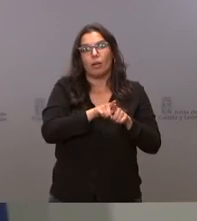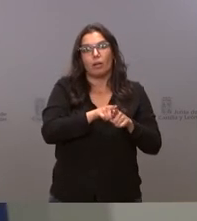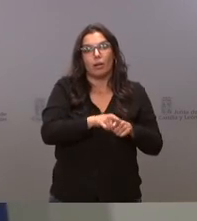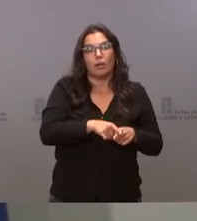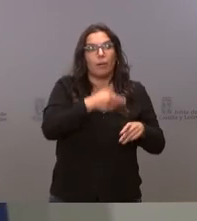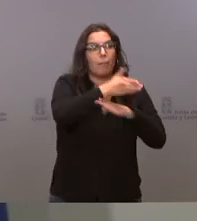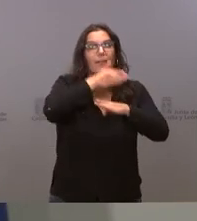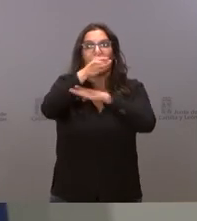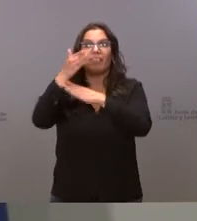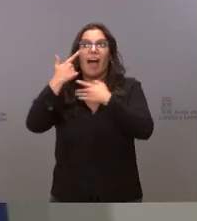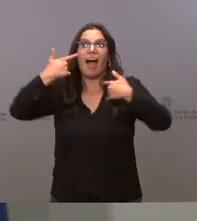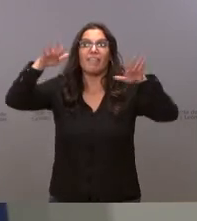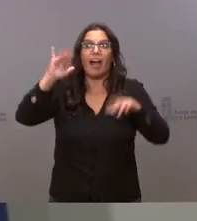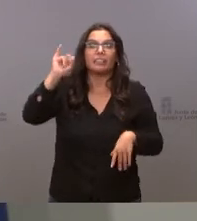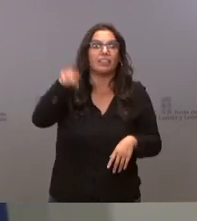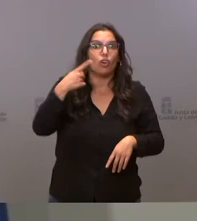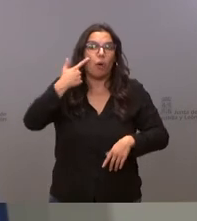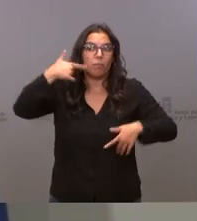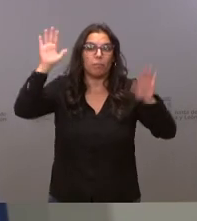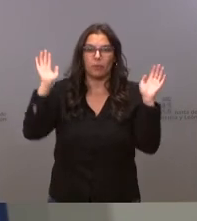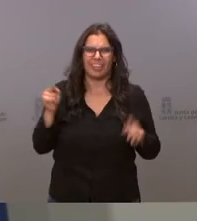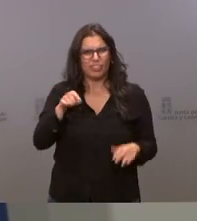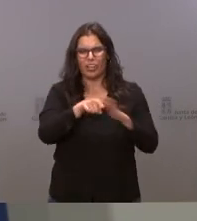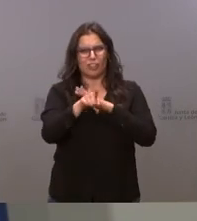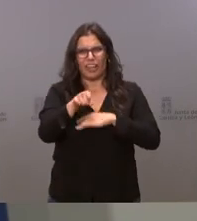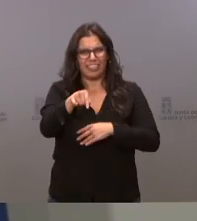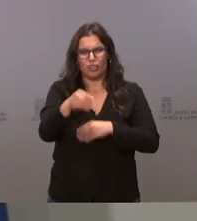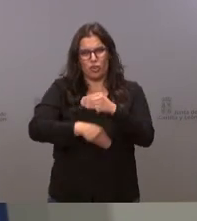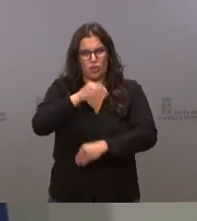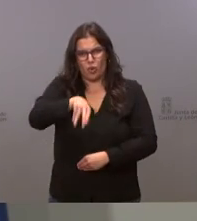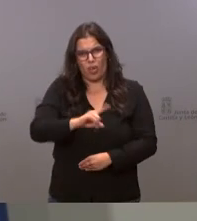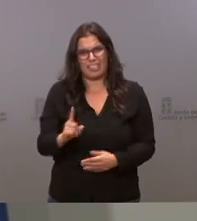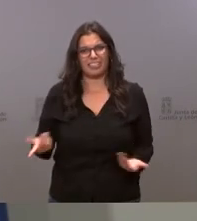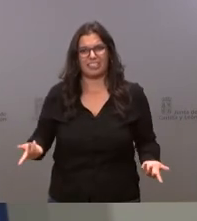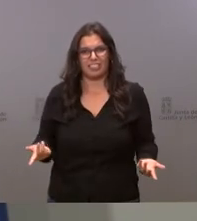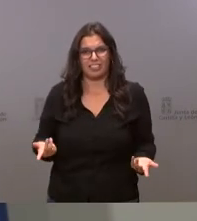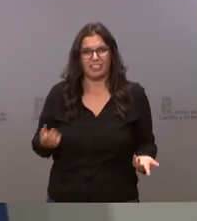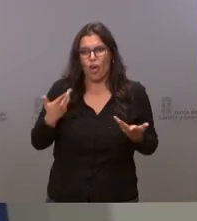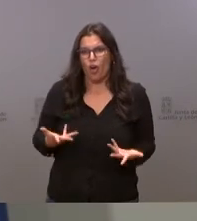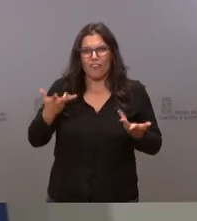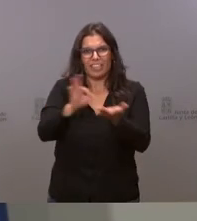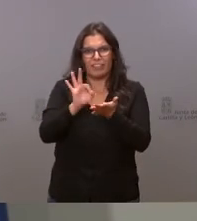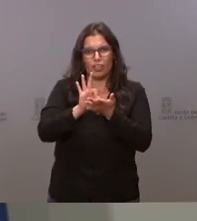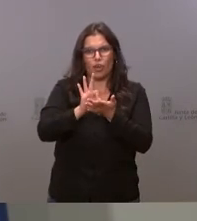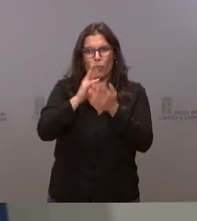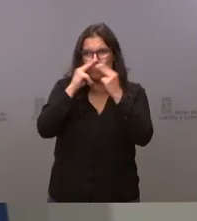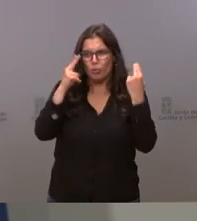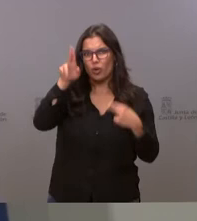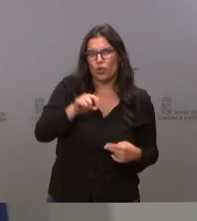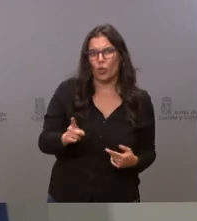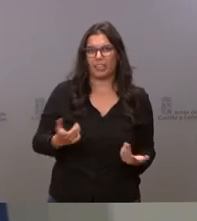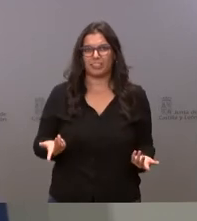encuentra es que esto no es una manera de gestionar esto no es una manera de prestar servicios públicos entonces